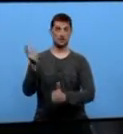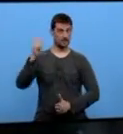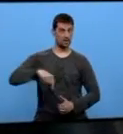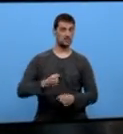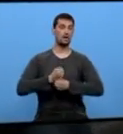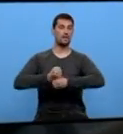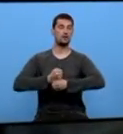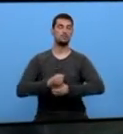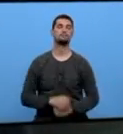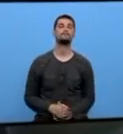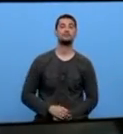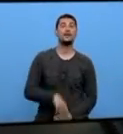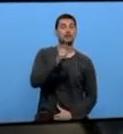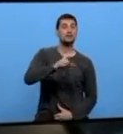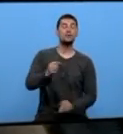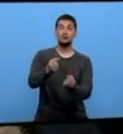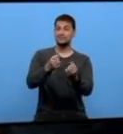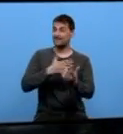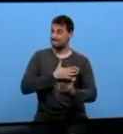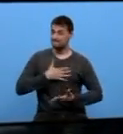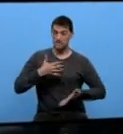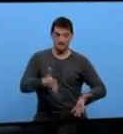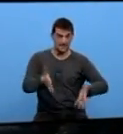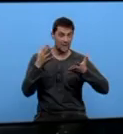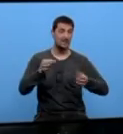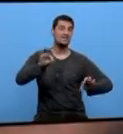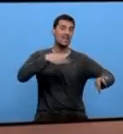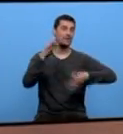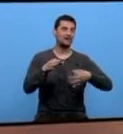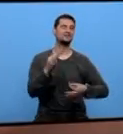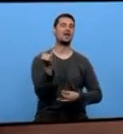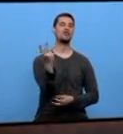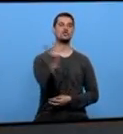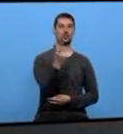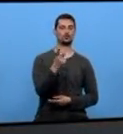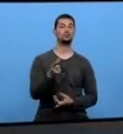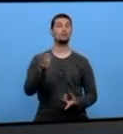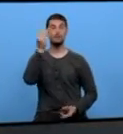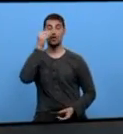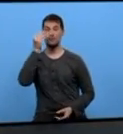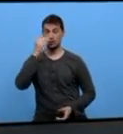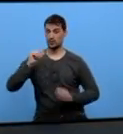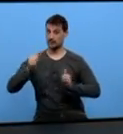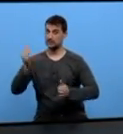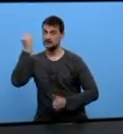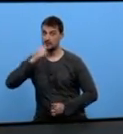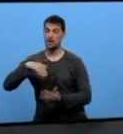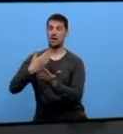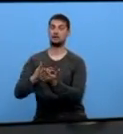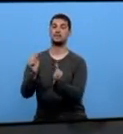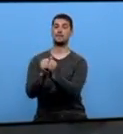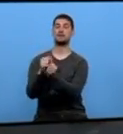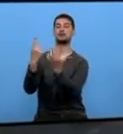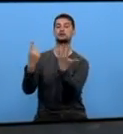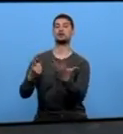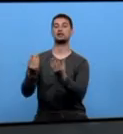Os amantes das tapas teñen dúas citas ineludibles a partir desta fin de semana. Serán en Monforte desde o sábado e ata o 26 de maio